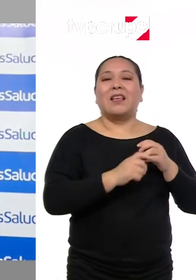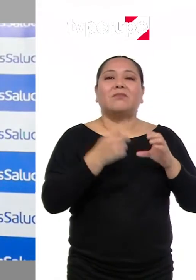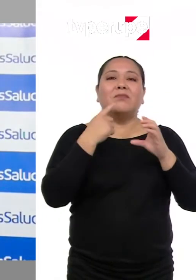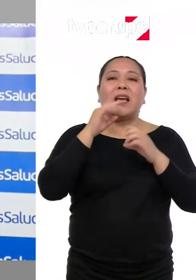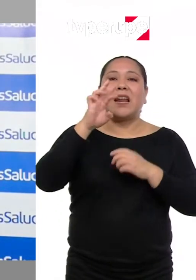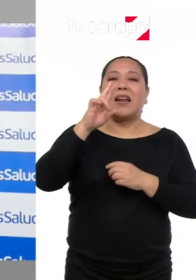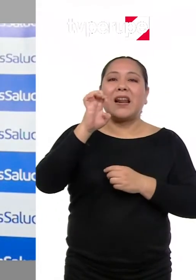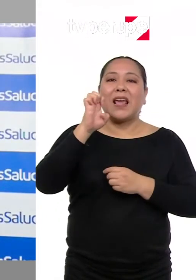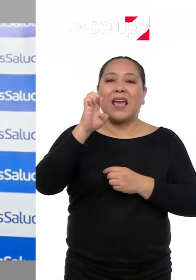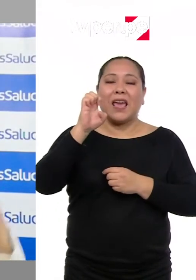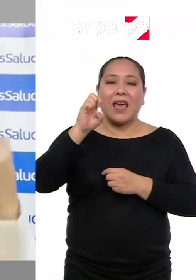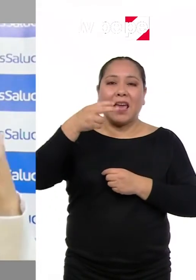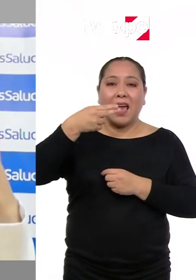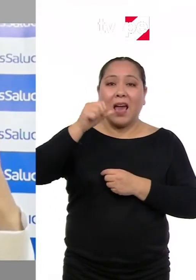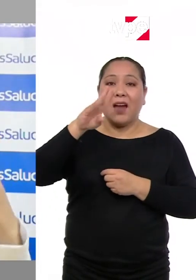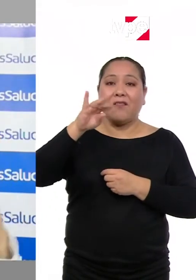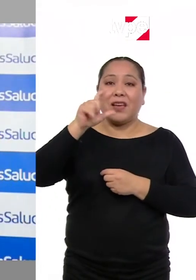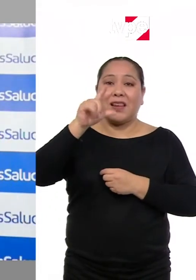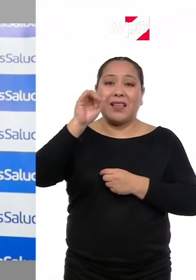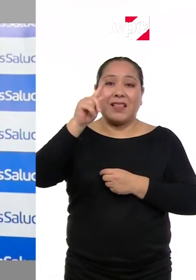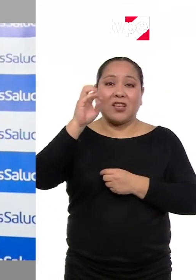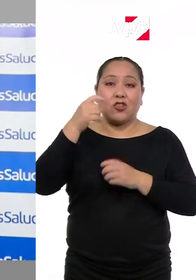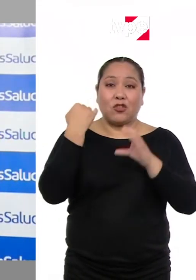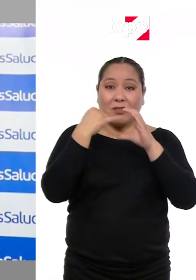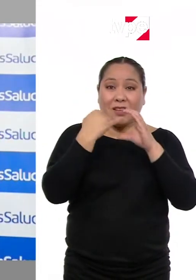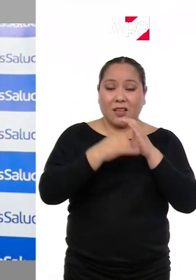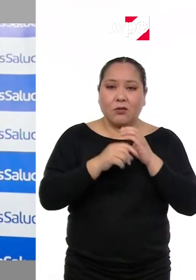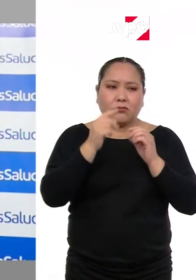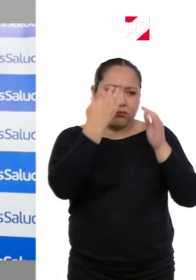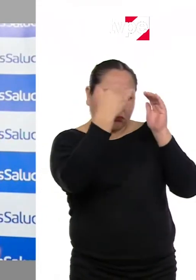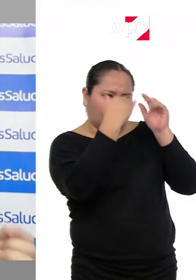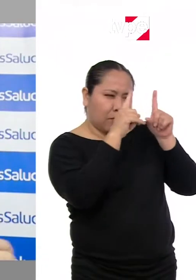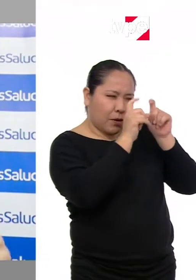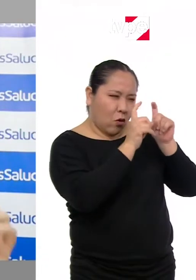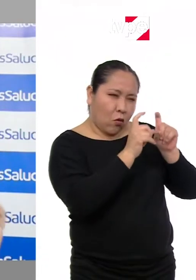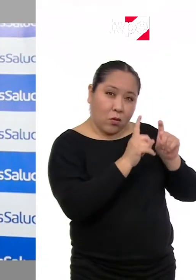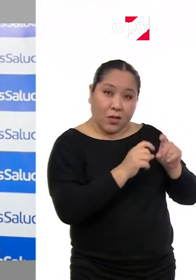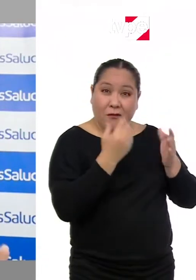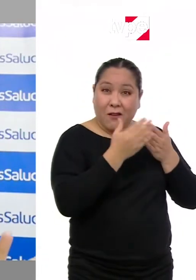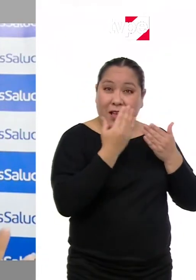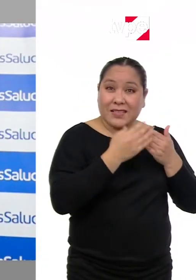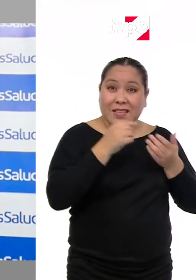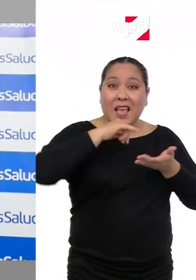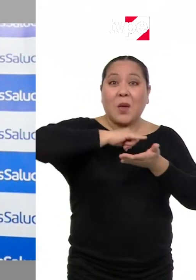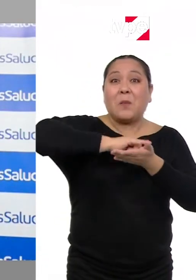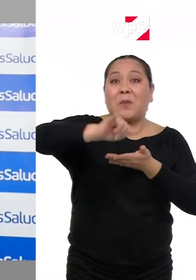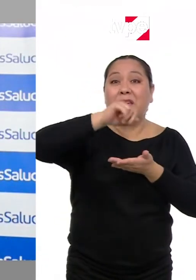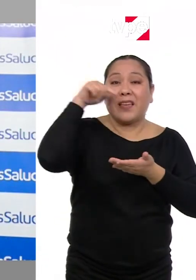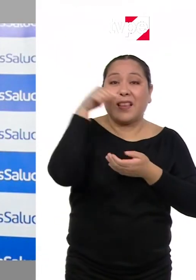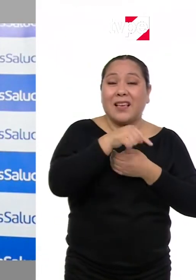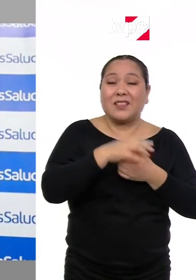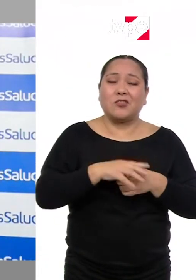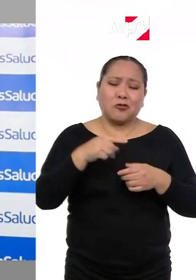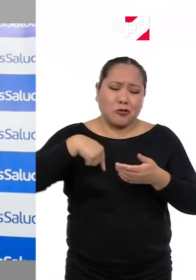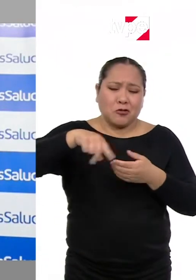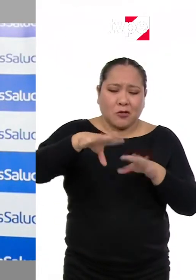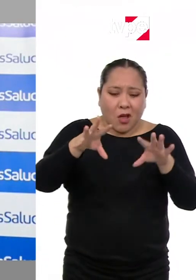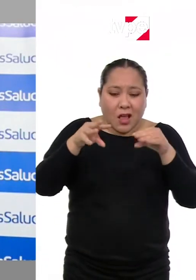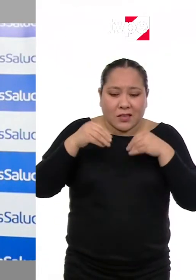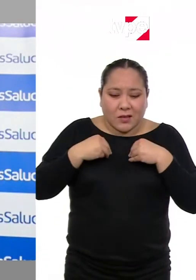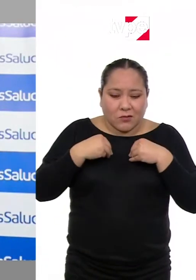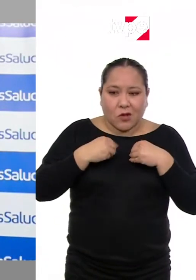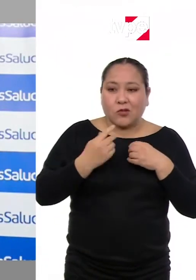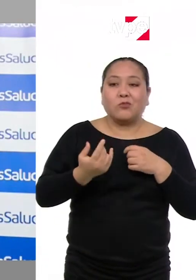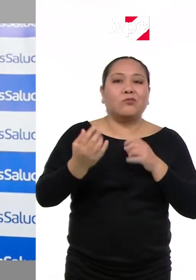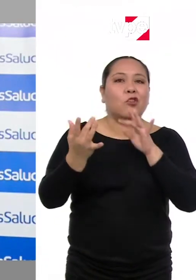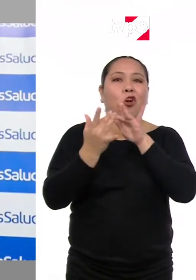rehabilitación online. Va a salir un listado de unas preguntas sencillas, ustedes las llenan y envían ese formulario y nosotros los vamos